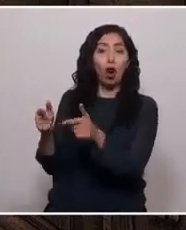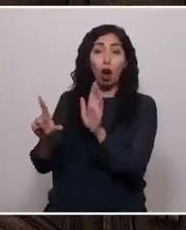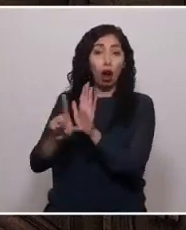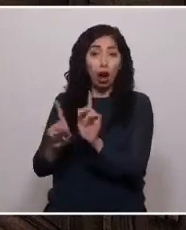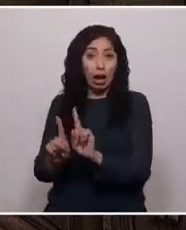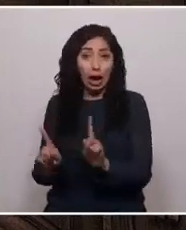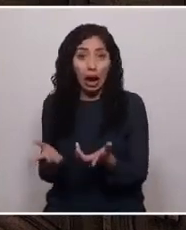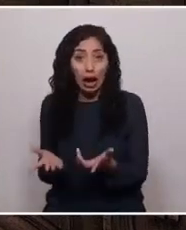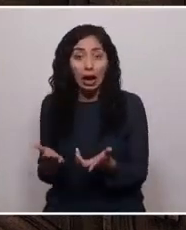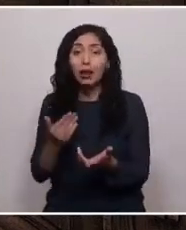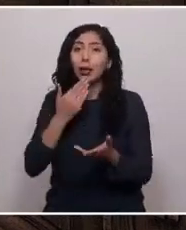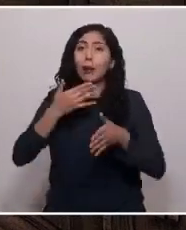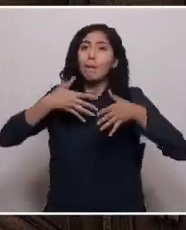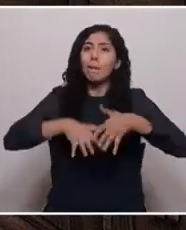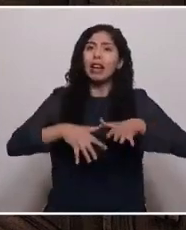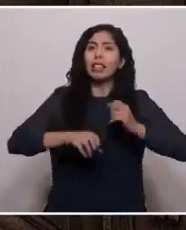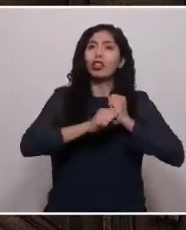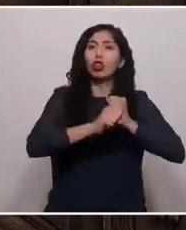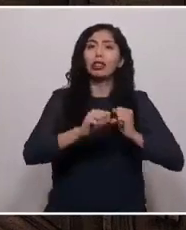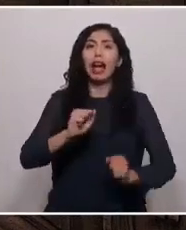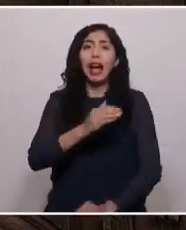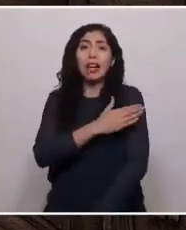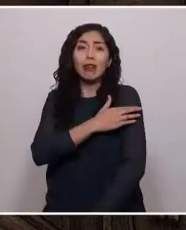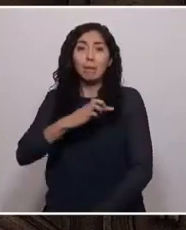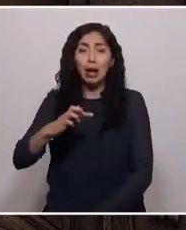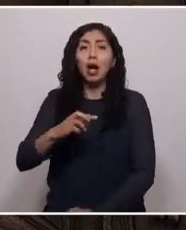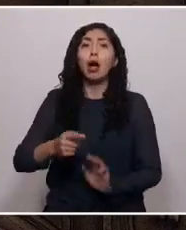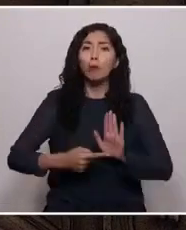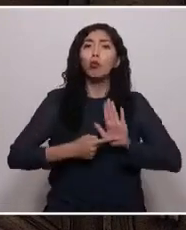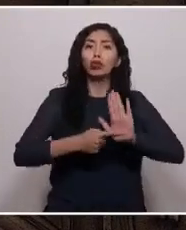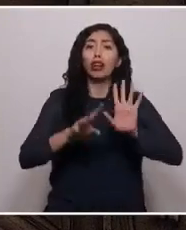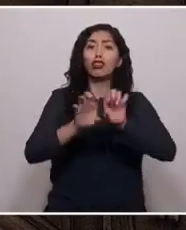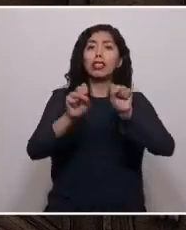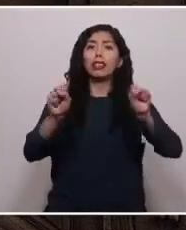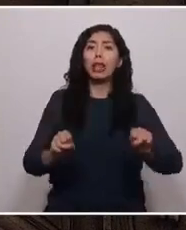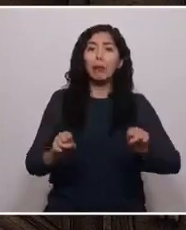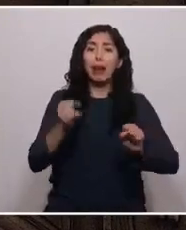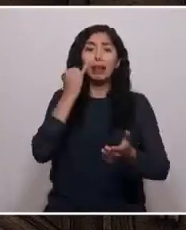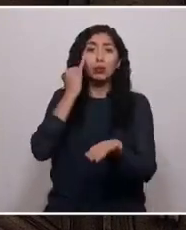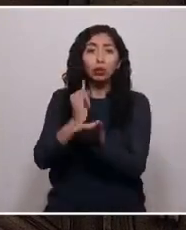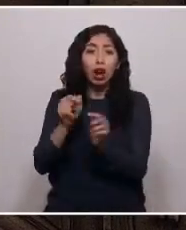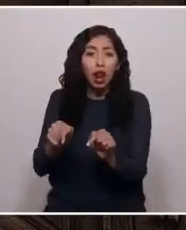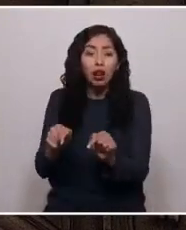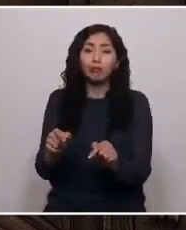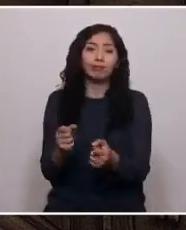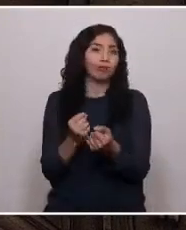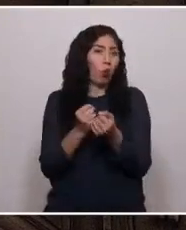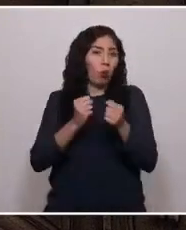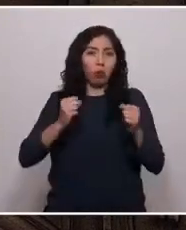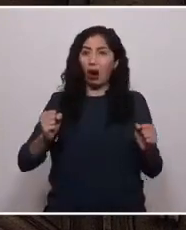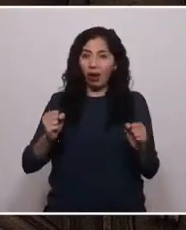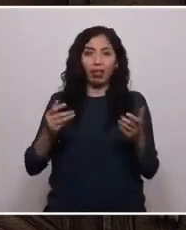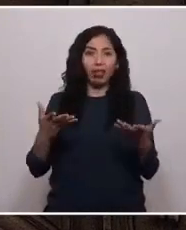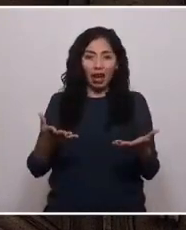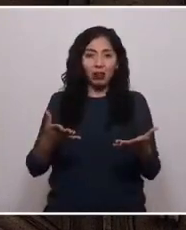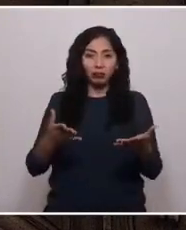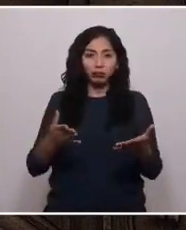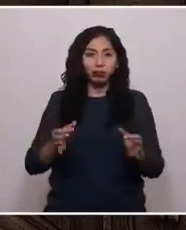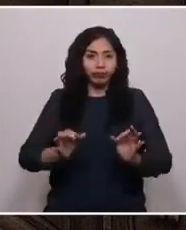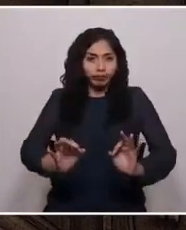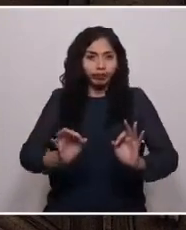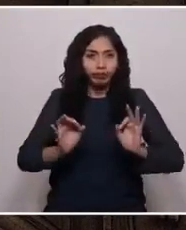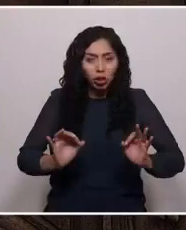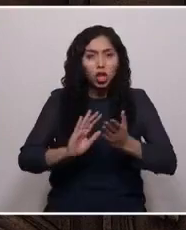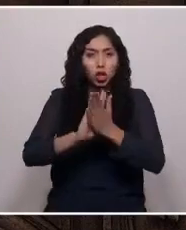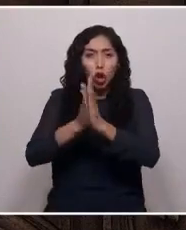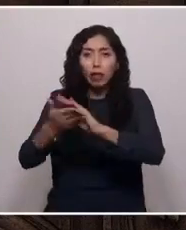las marchas contra la AFP, demostraron que el sistema institucional ha sido incapaz de procesar adecuadamente las demandas